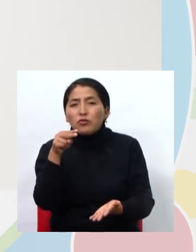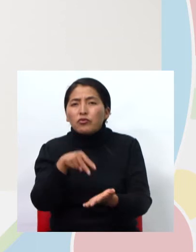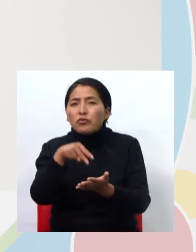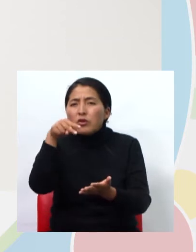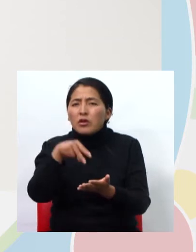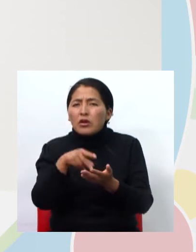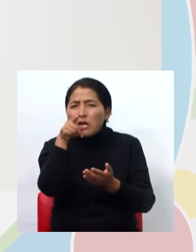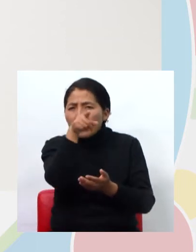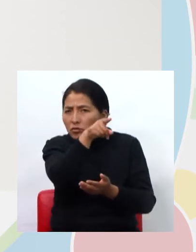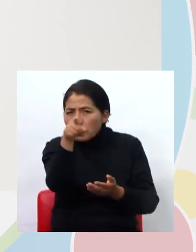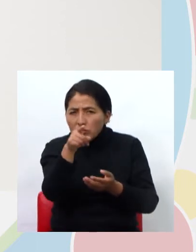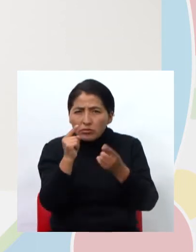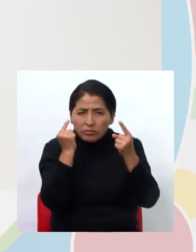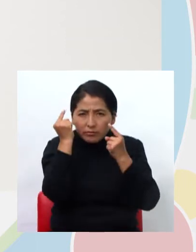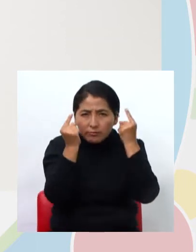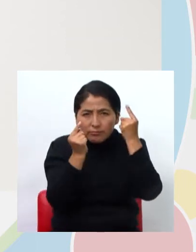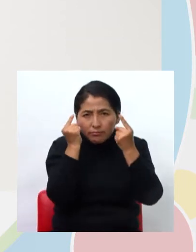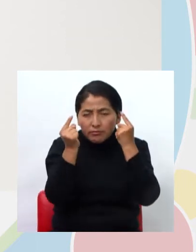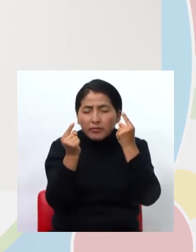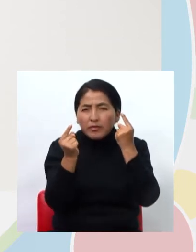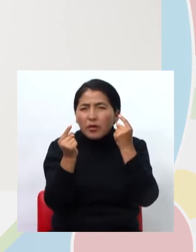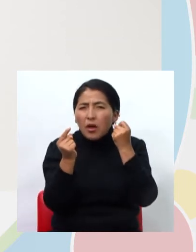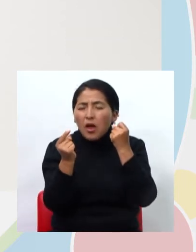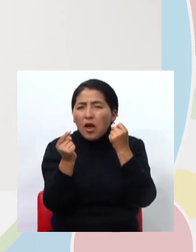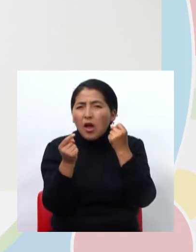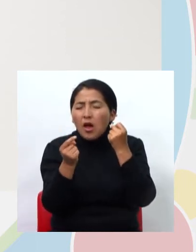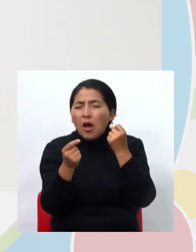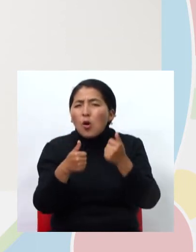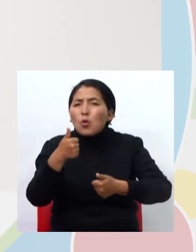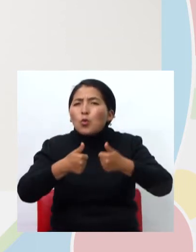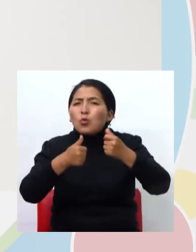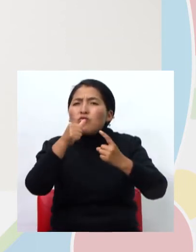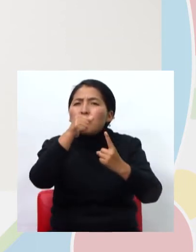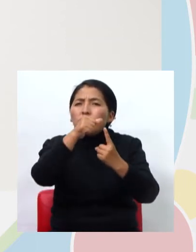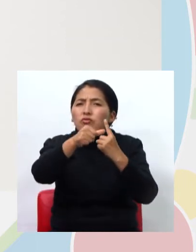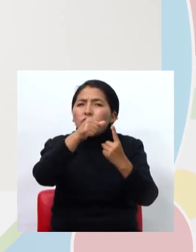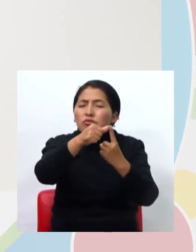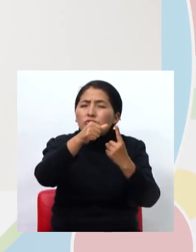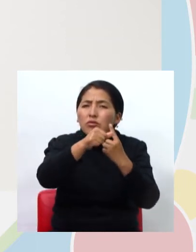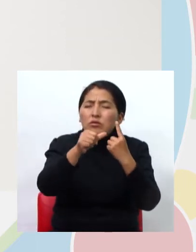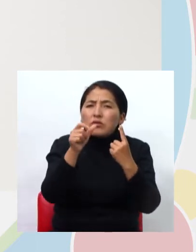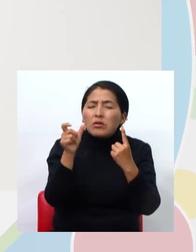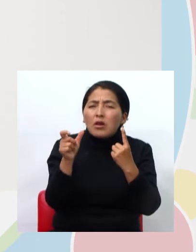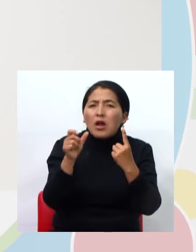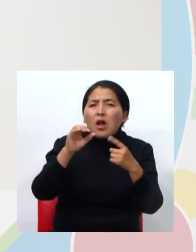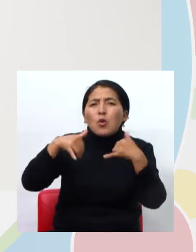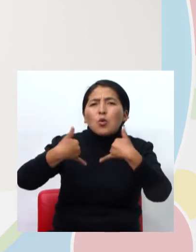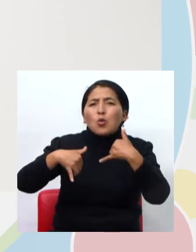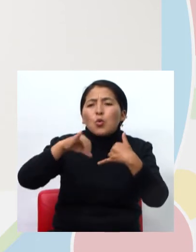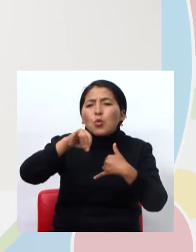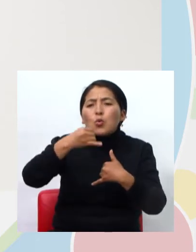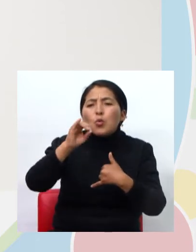pensamos. ¿Qué artículo acompañaría a juego?